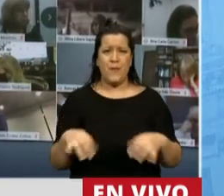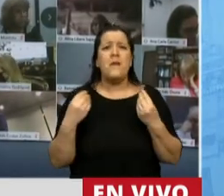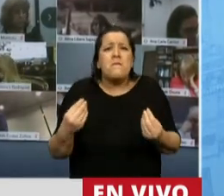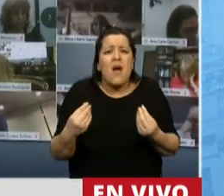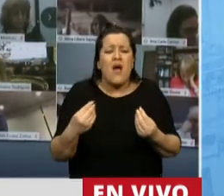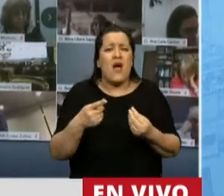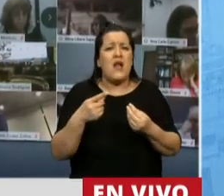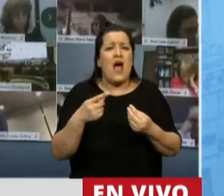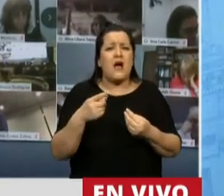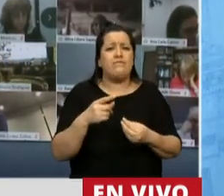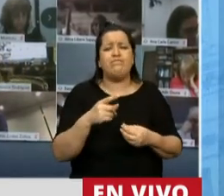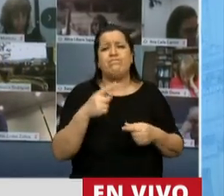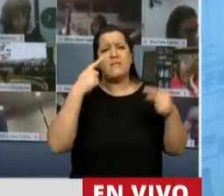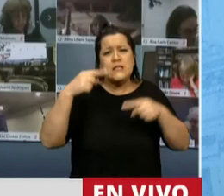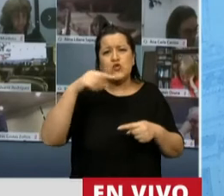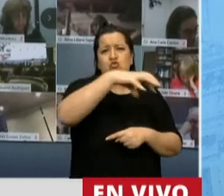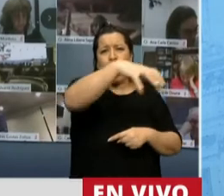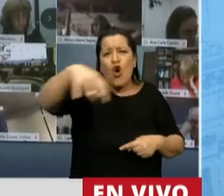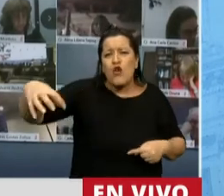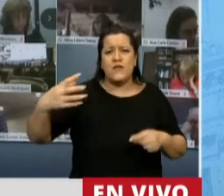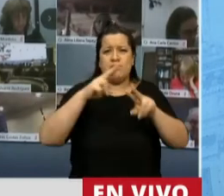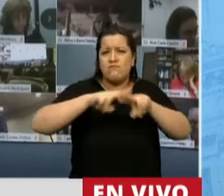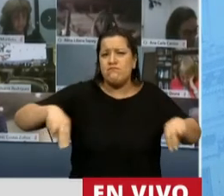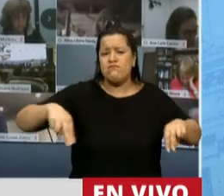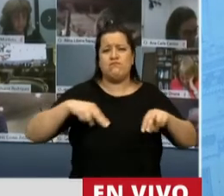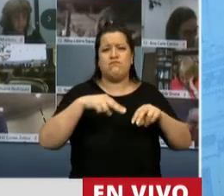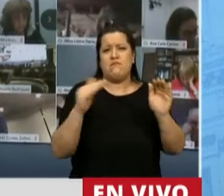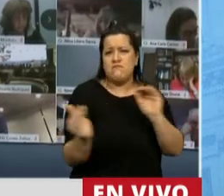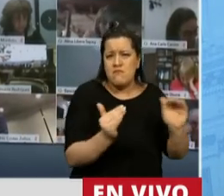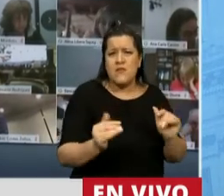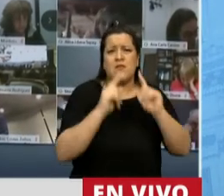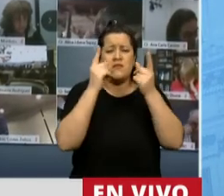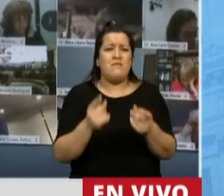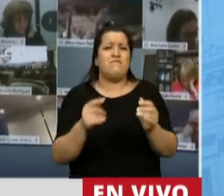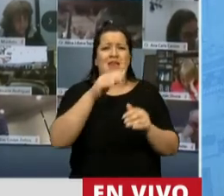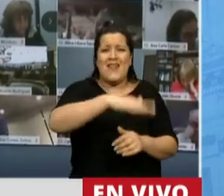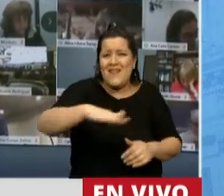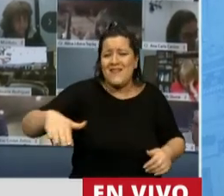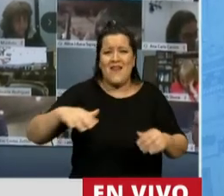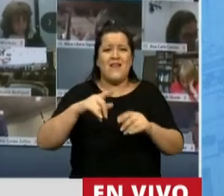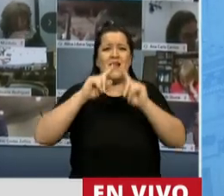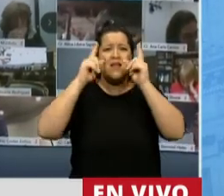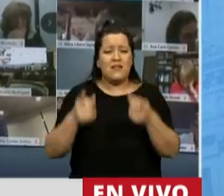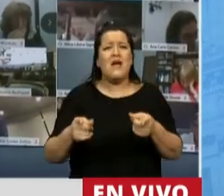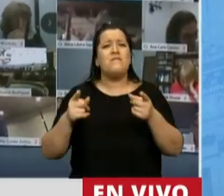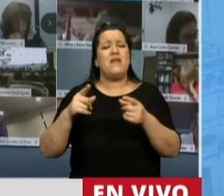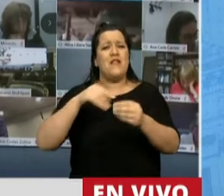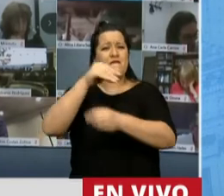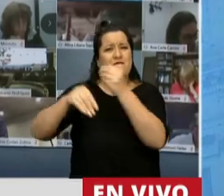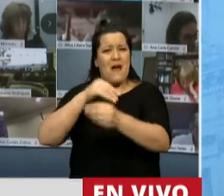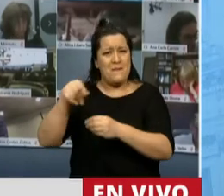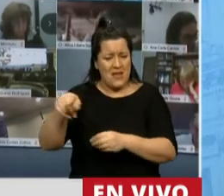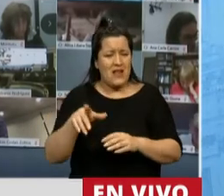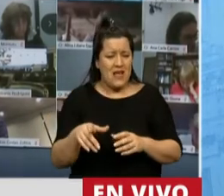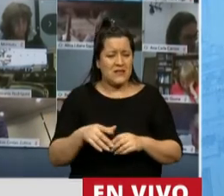distintas instituciones educativas, a los jardines maternales, a los jardines de infantes y a las familias naranjas también. Porque